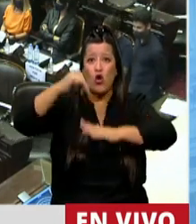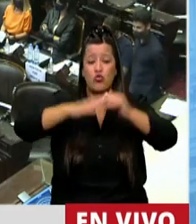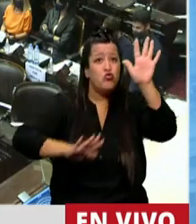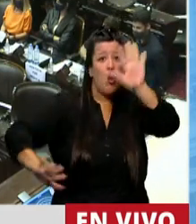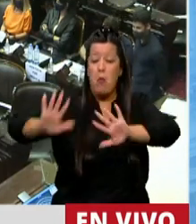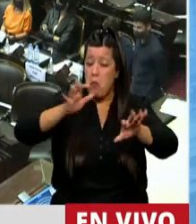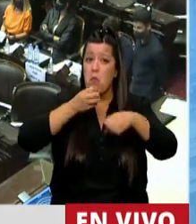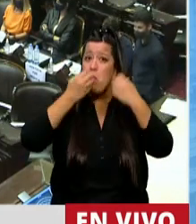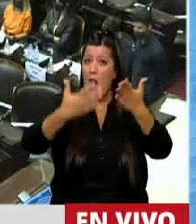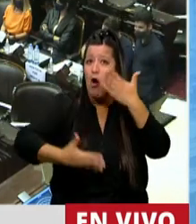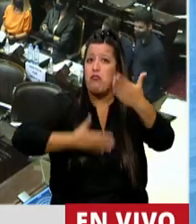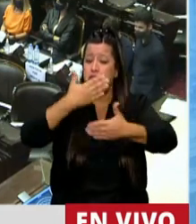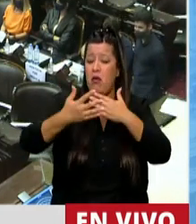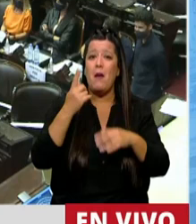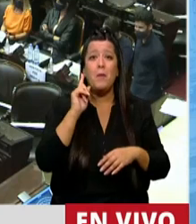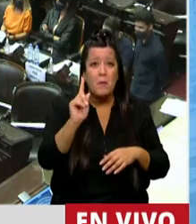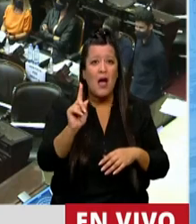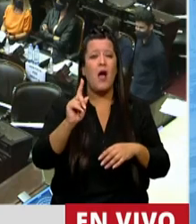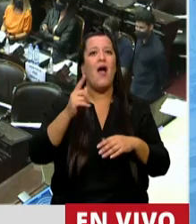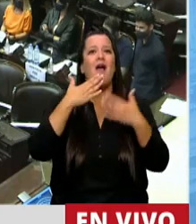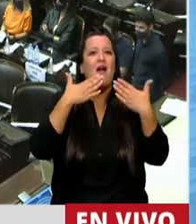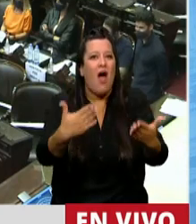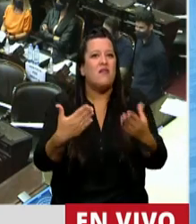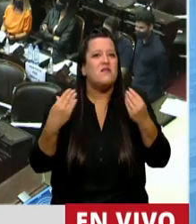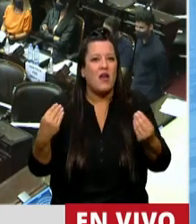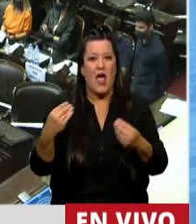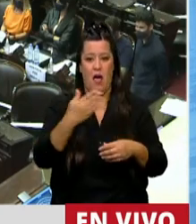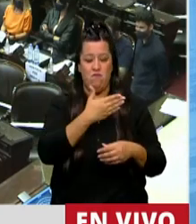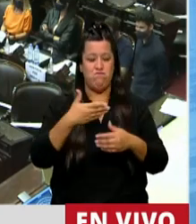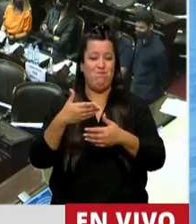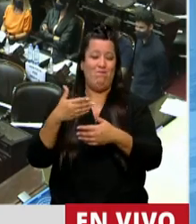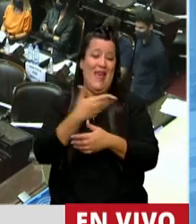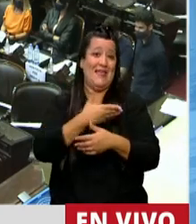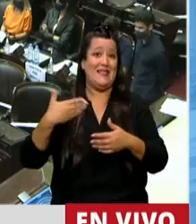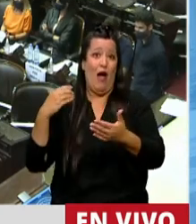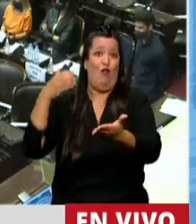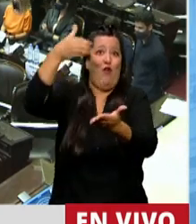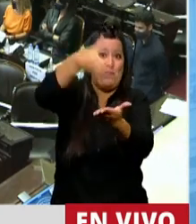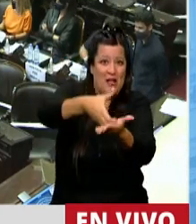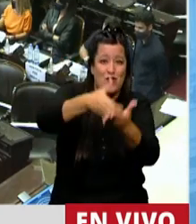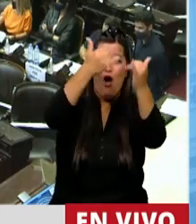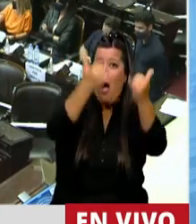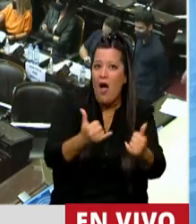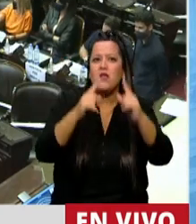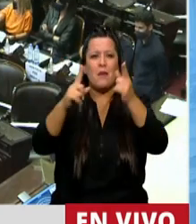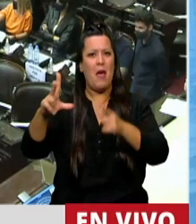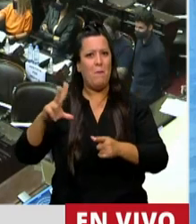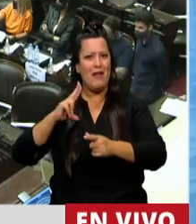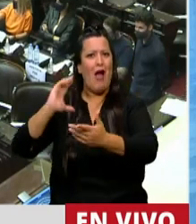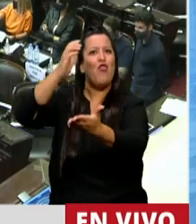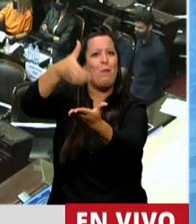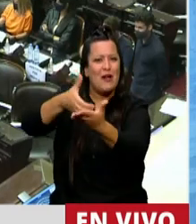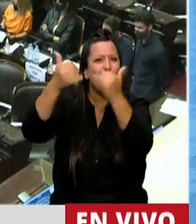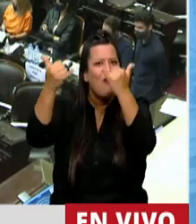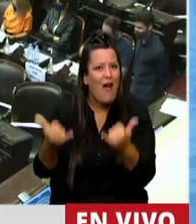dinamiza, en parte por la inversión pública y en parte por la inversión privada. Y